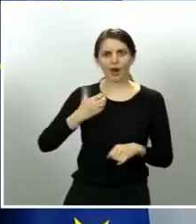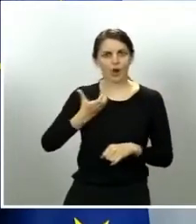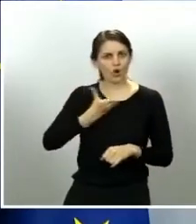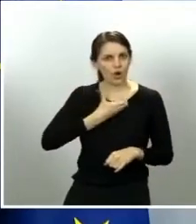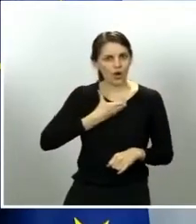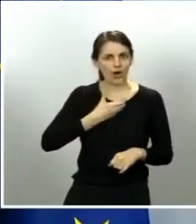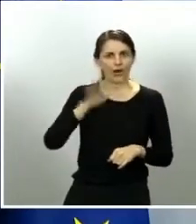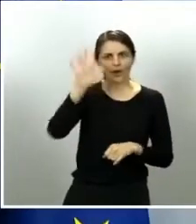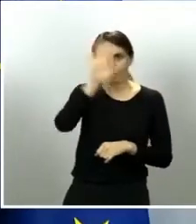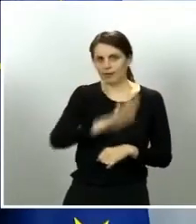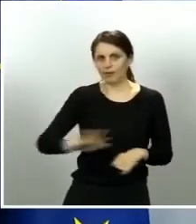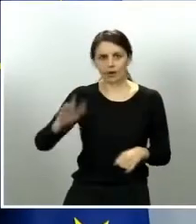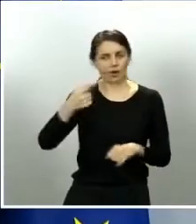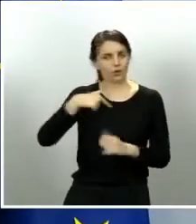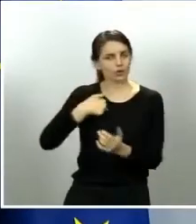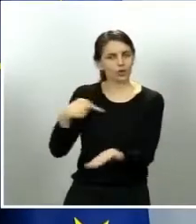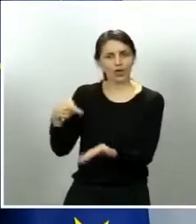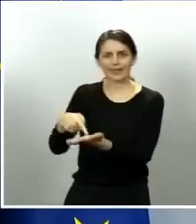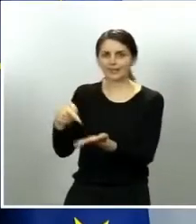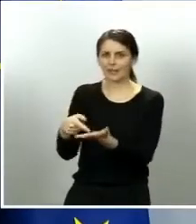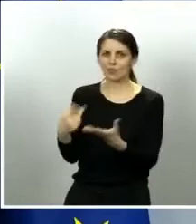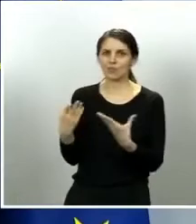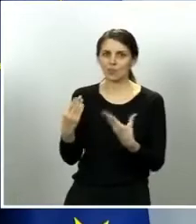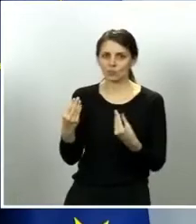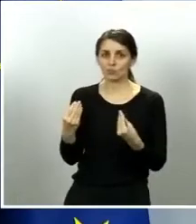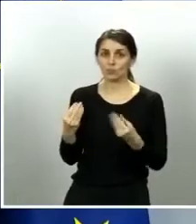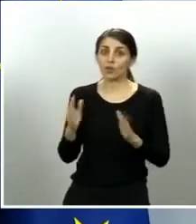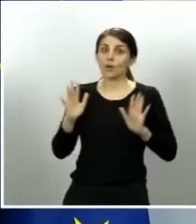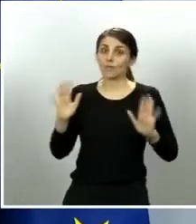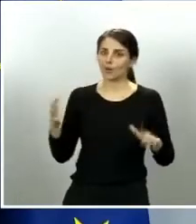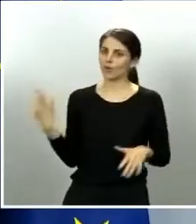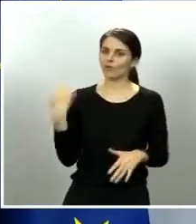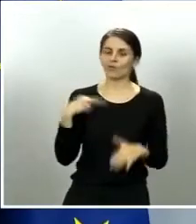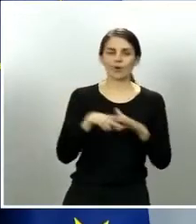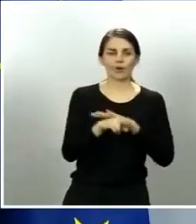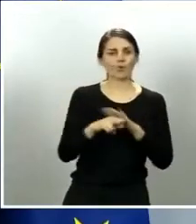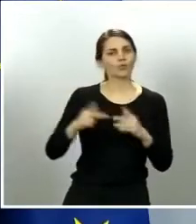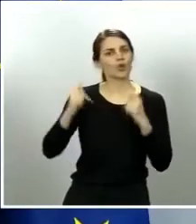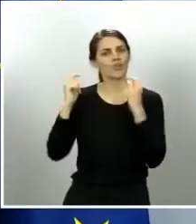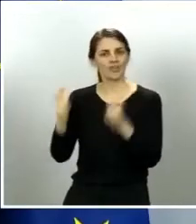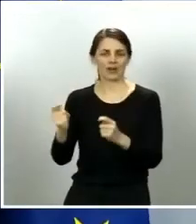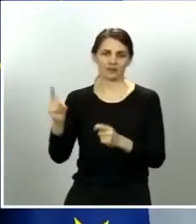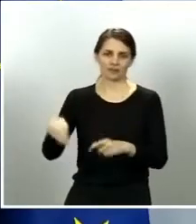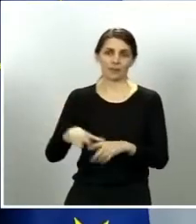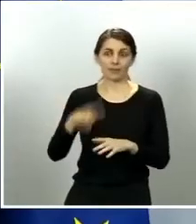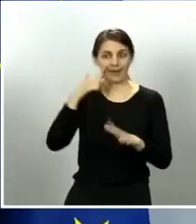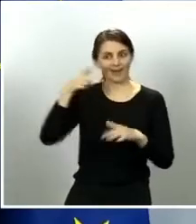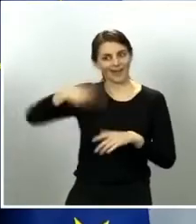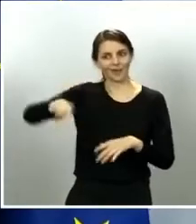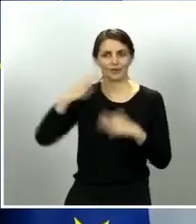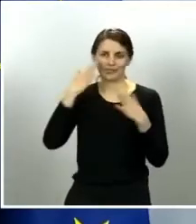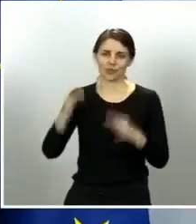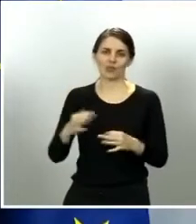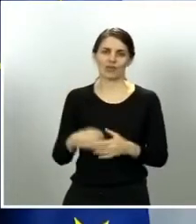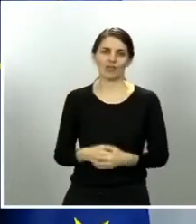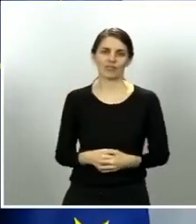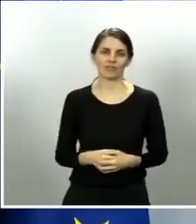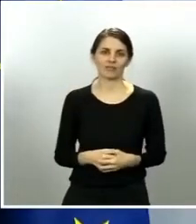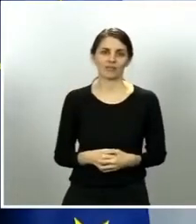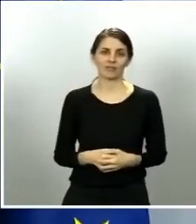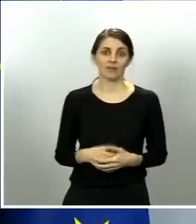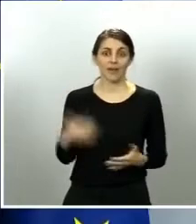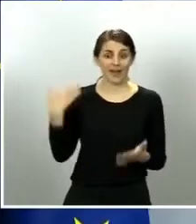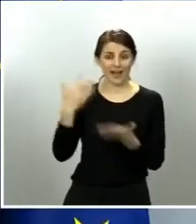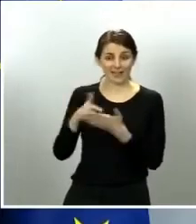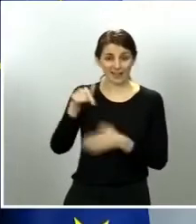hemos hecho desde el principio, de todos los medios necesarios para garantizar su seguridad. Al día de hoy hemos repartido más de